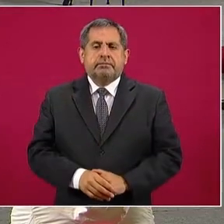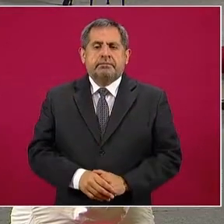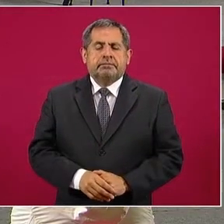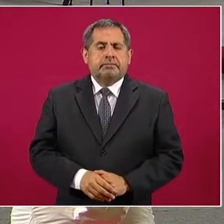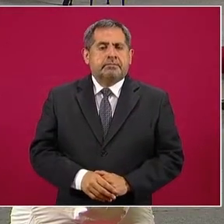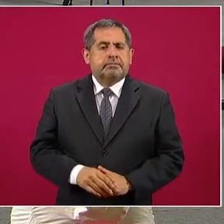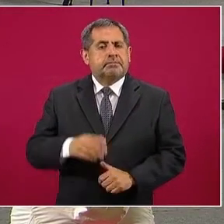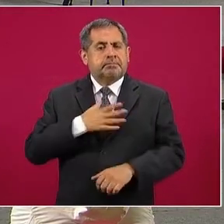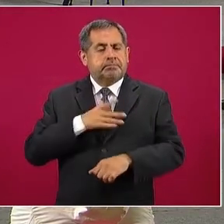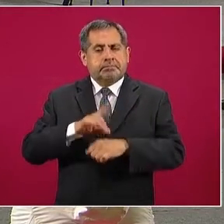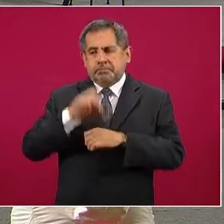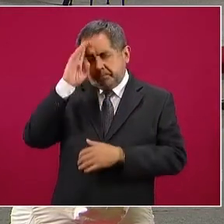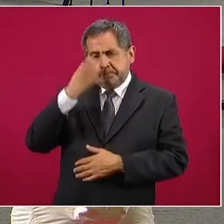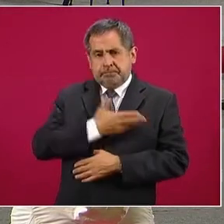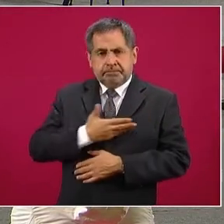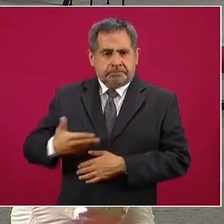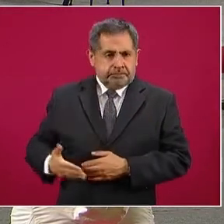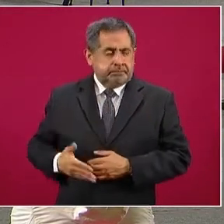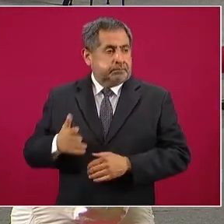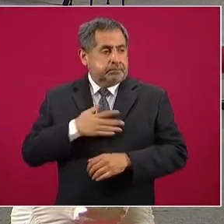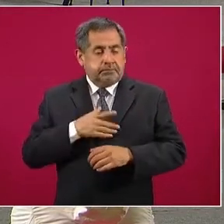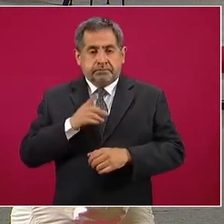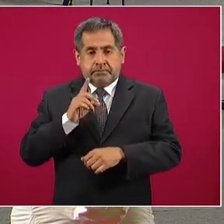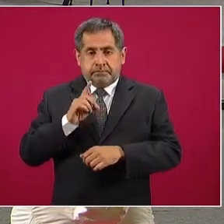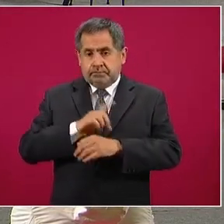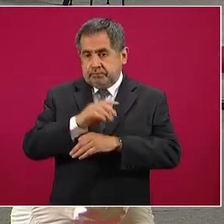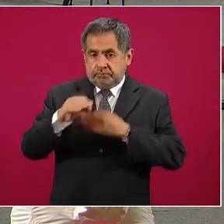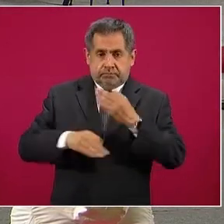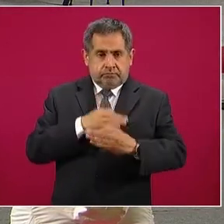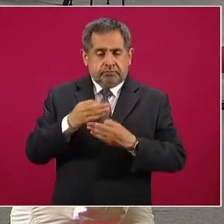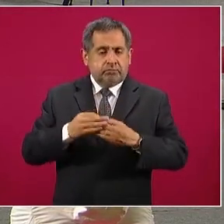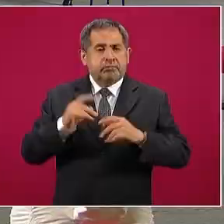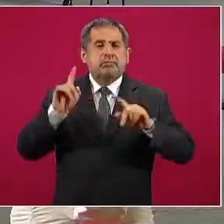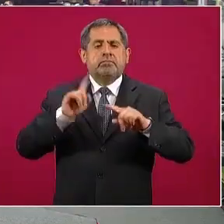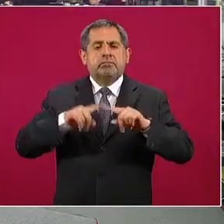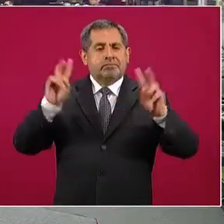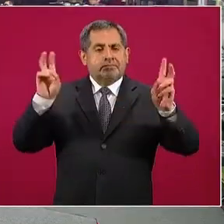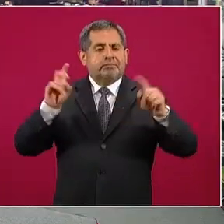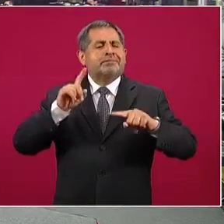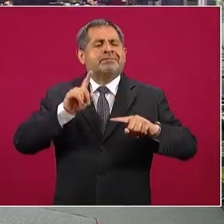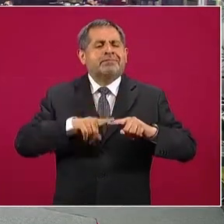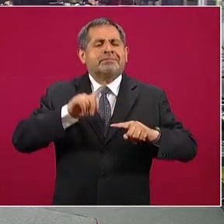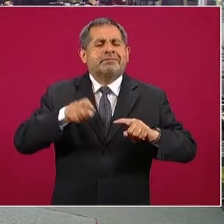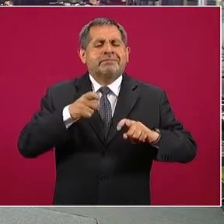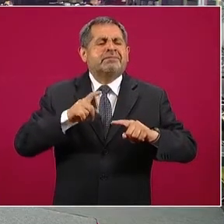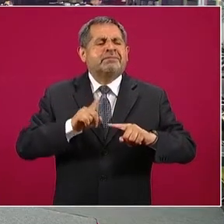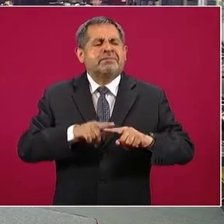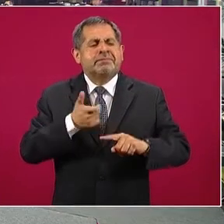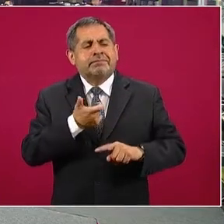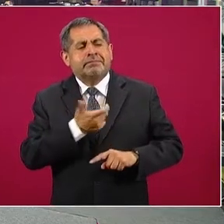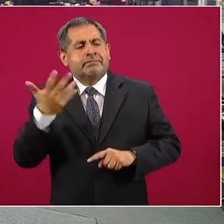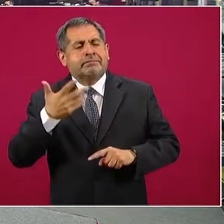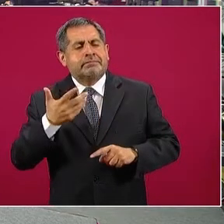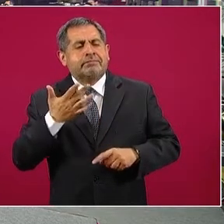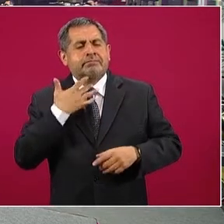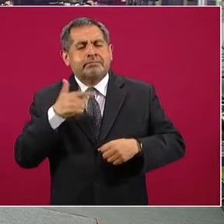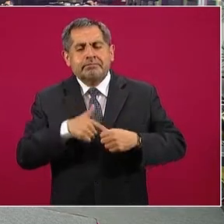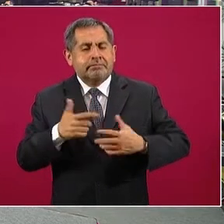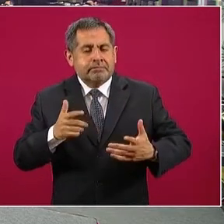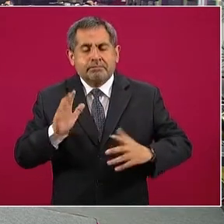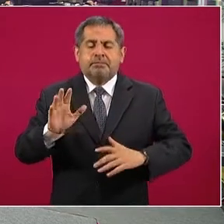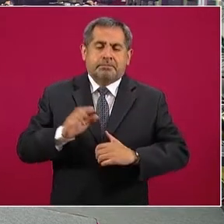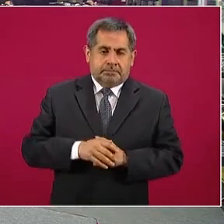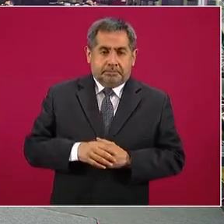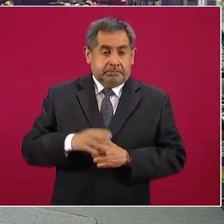Buenos días, señor presidente. Buenos días a todas y a todos ustedes. ¿Quién es quién en los precios de las gasolinas? El